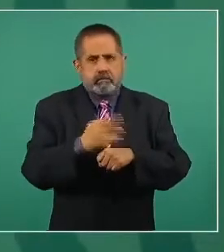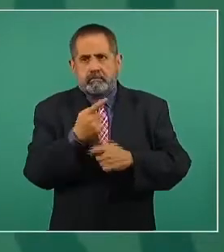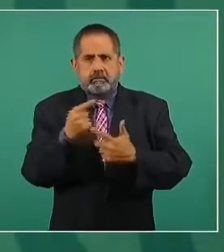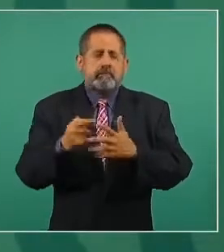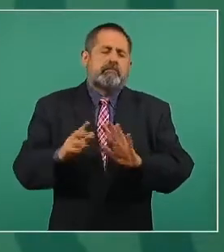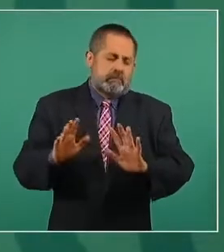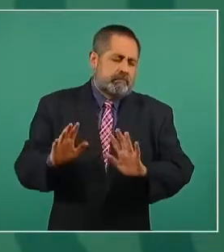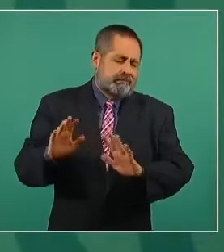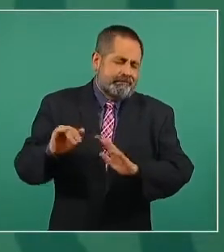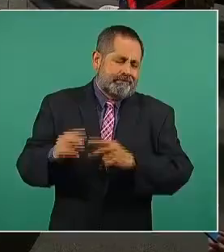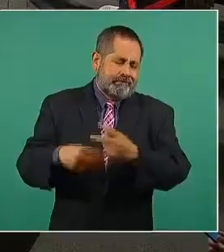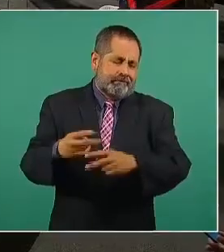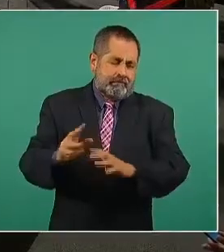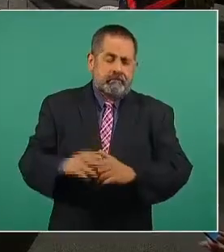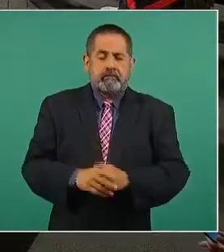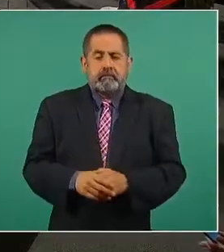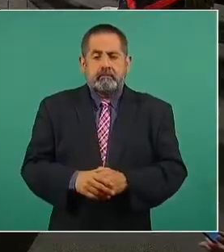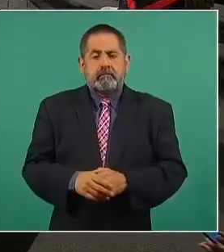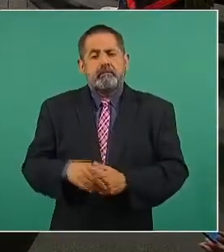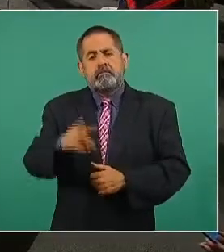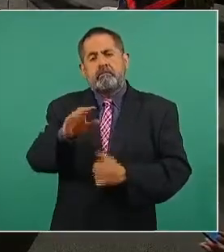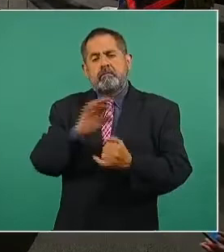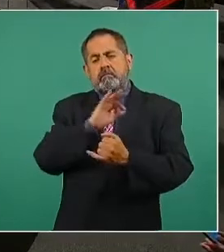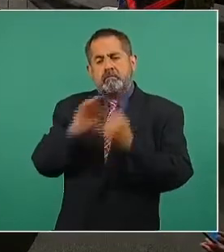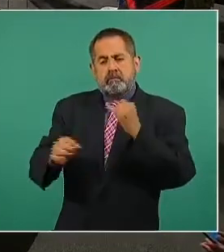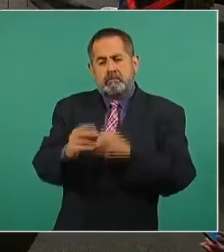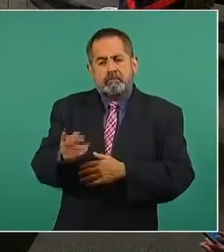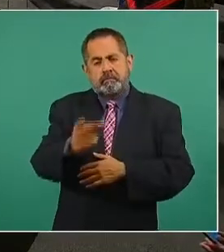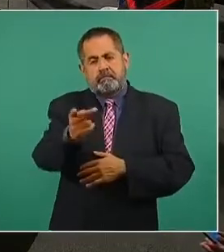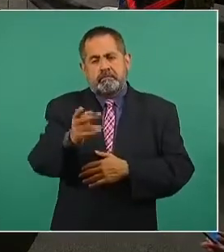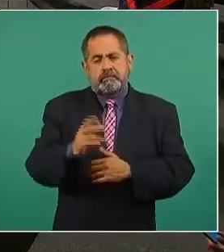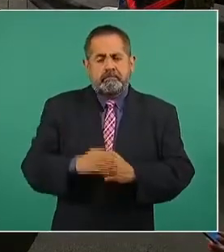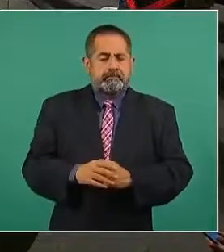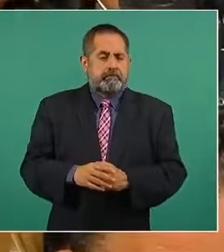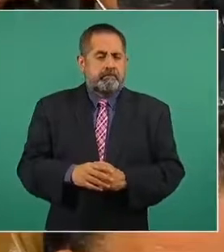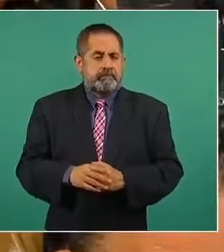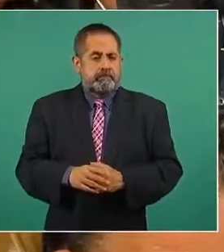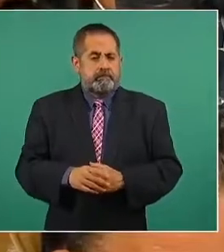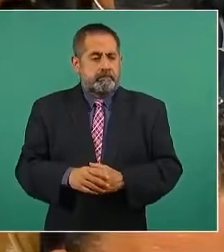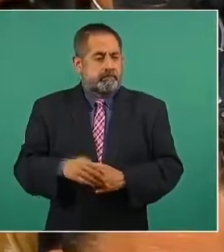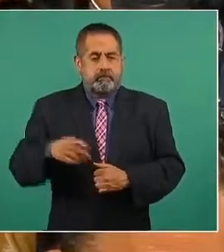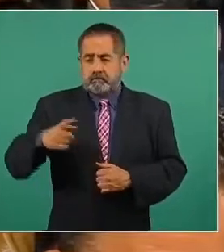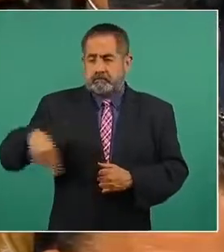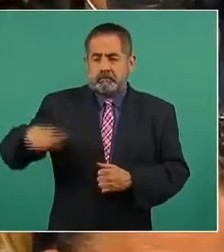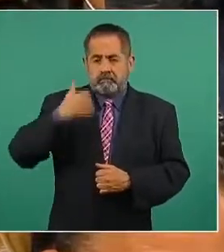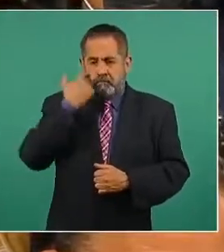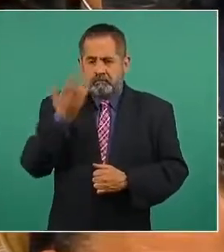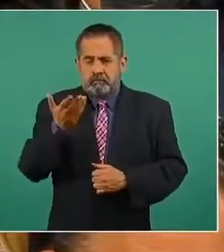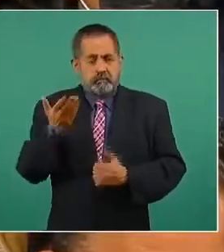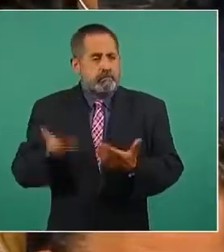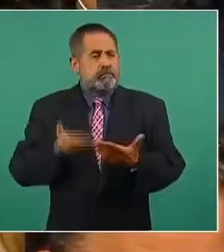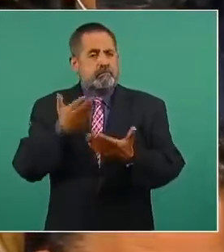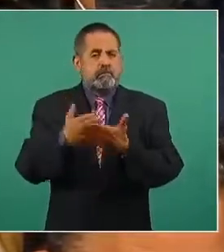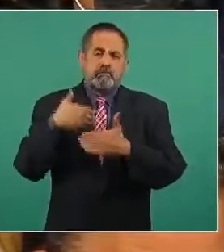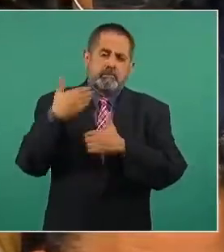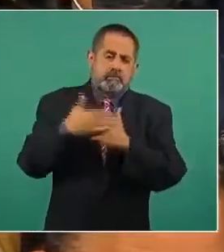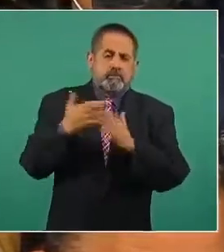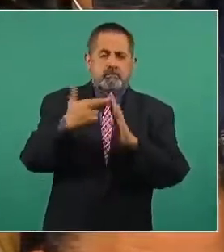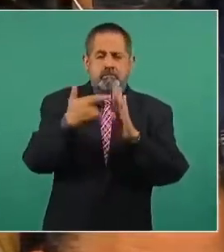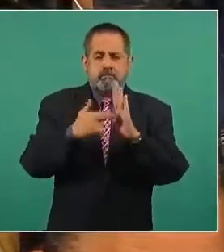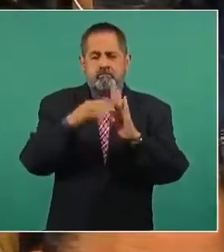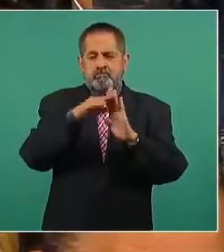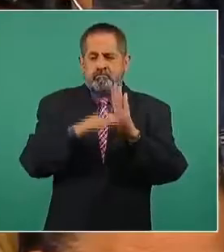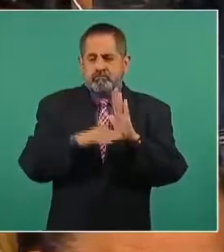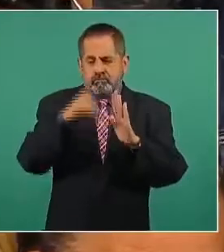Justo sobre este tema también, nada más para finalizar sobre este asunto, lo que ellos proponen es que exista un protocolo nacional